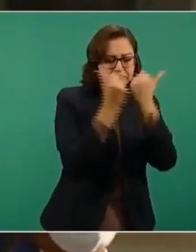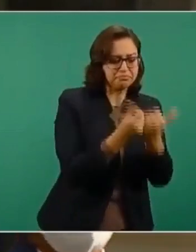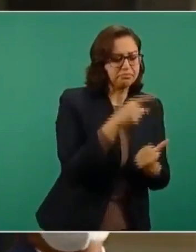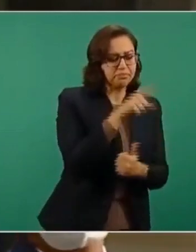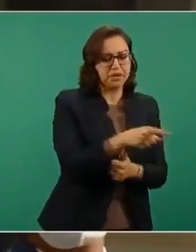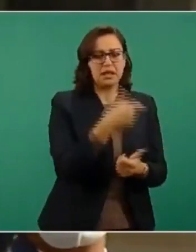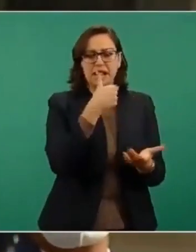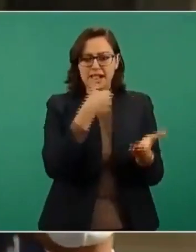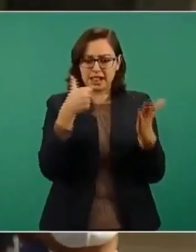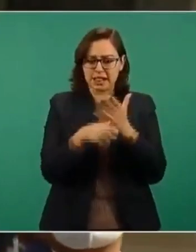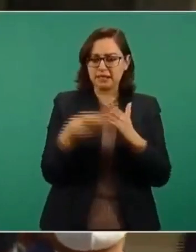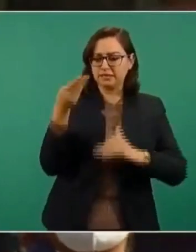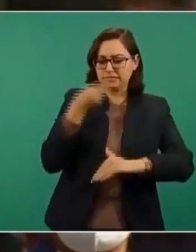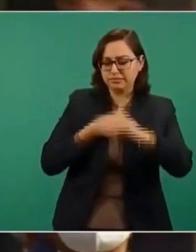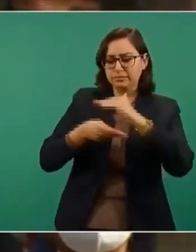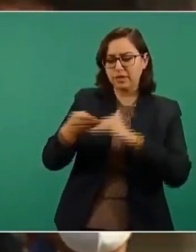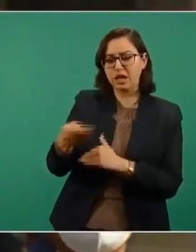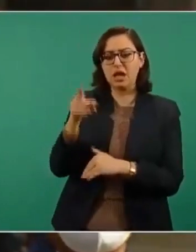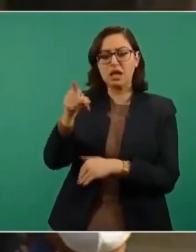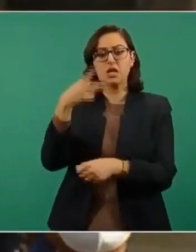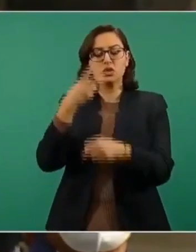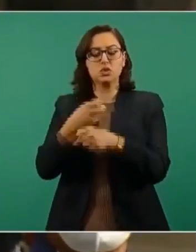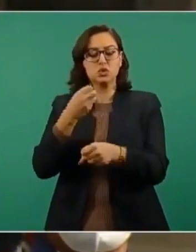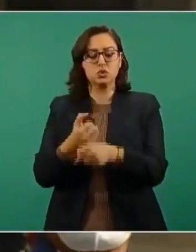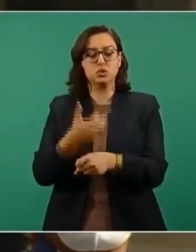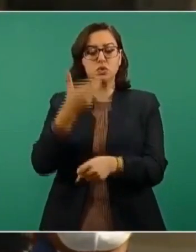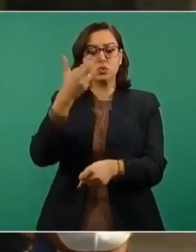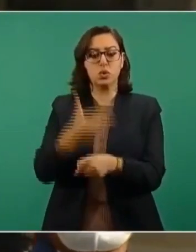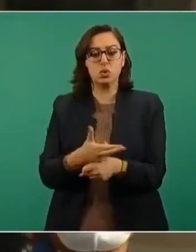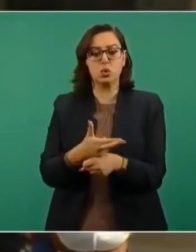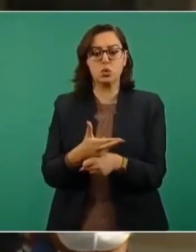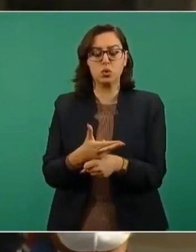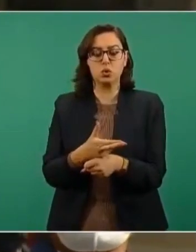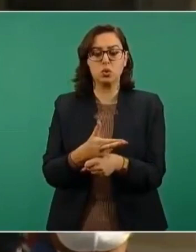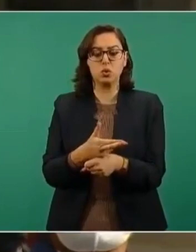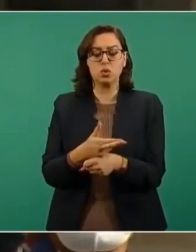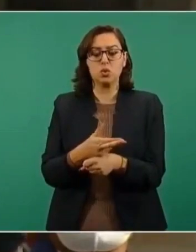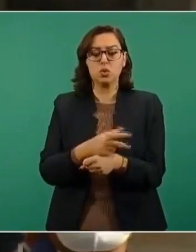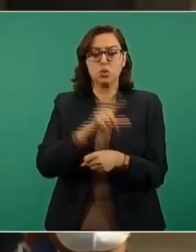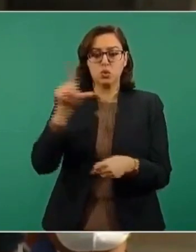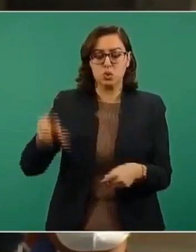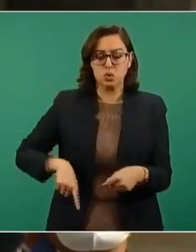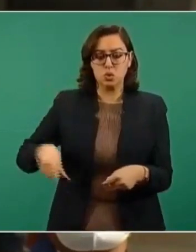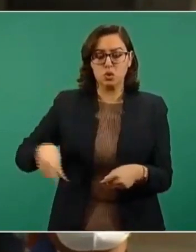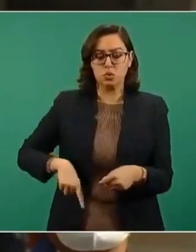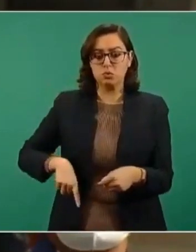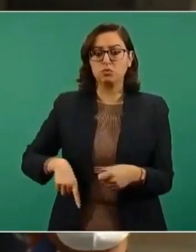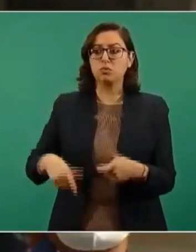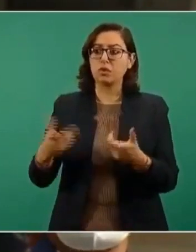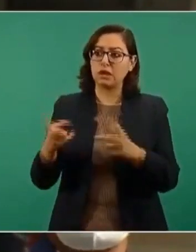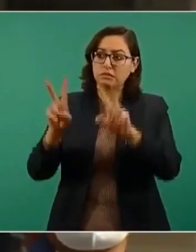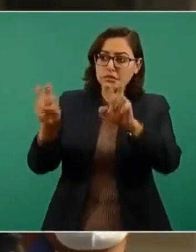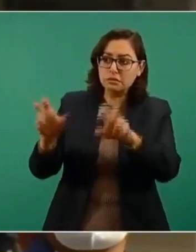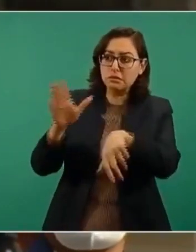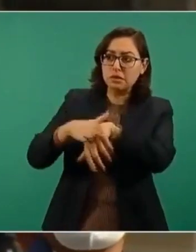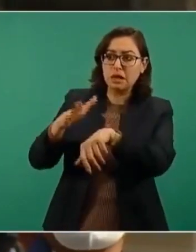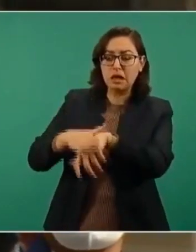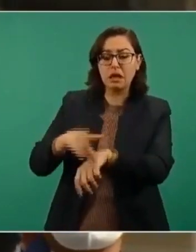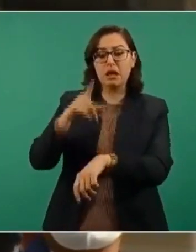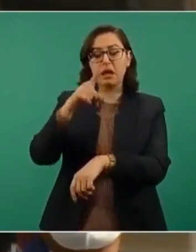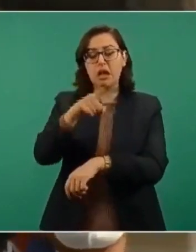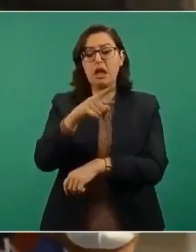llegar a la otrora subsecretaria de Gobernación para ayudar a regenerar el tejido social en